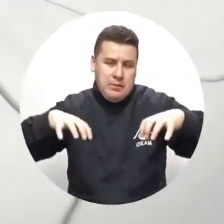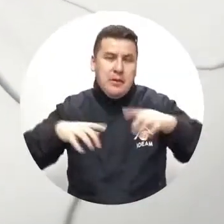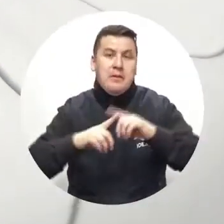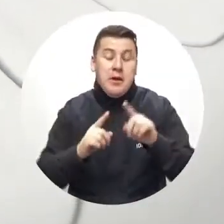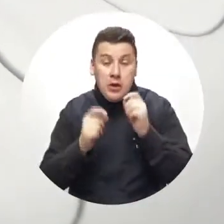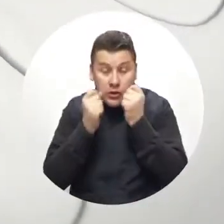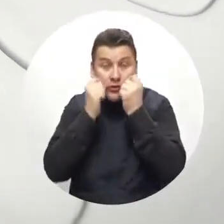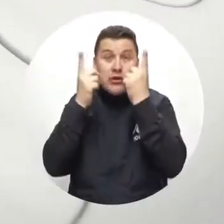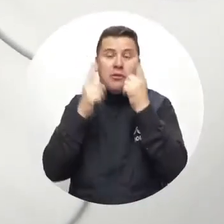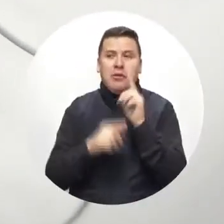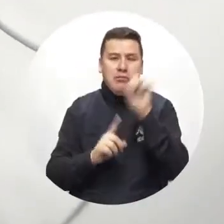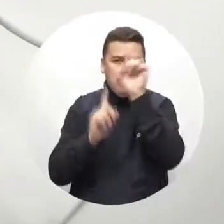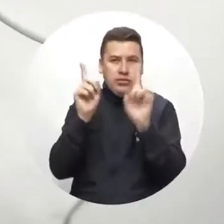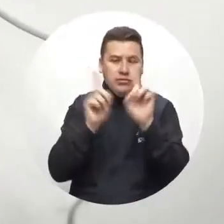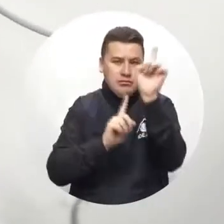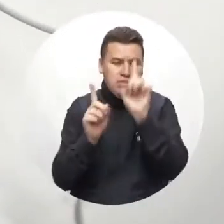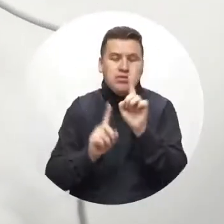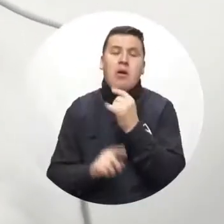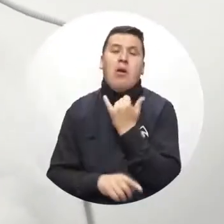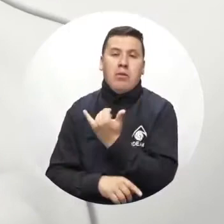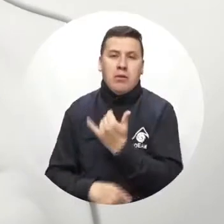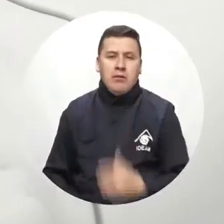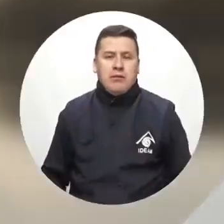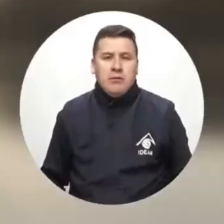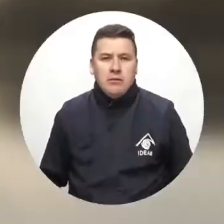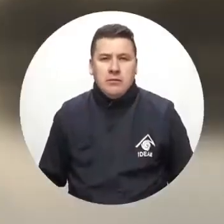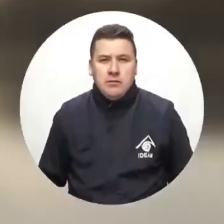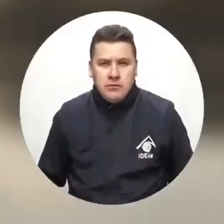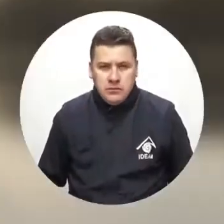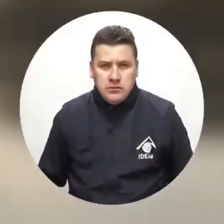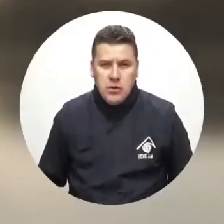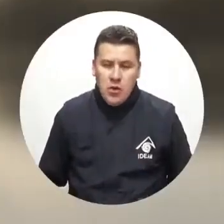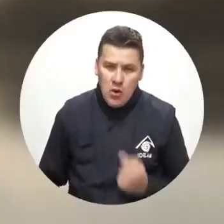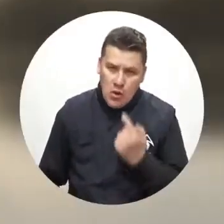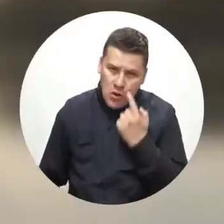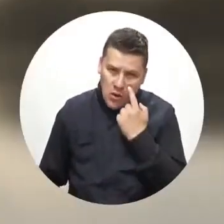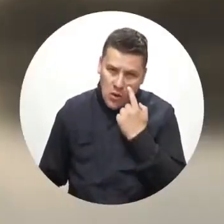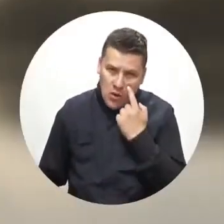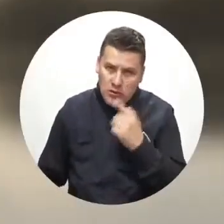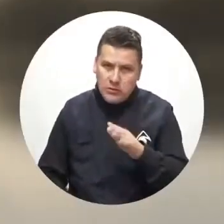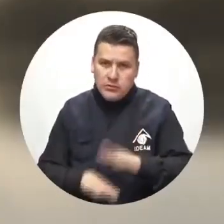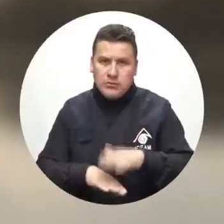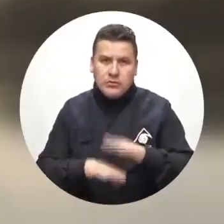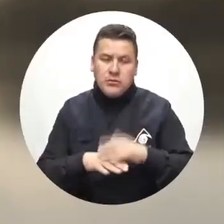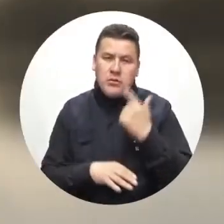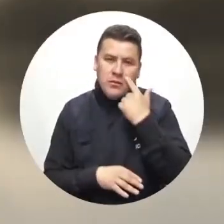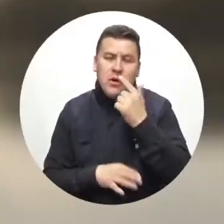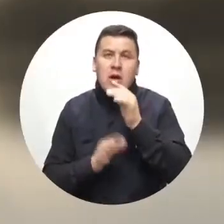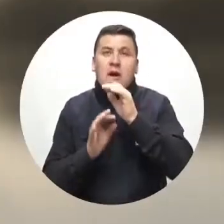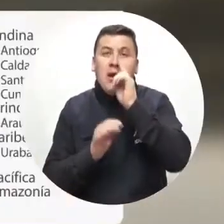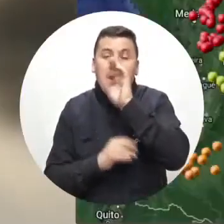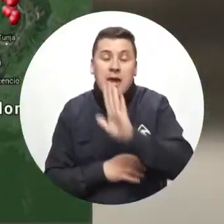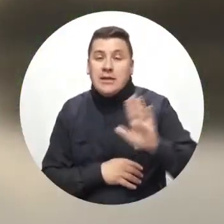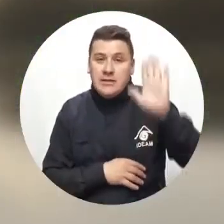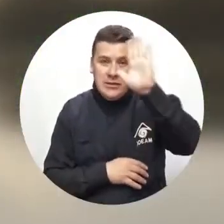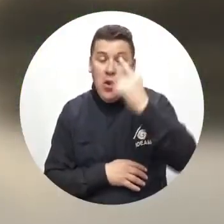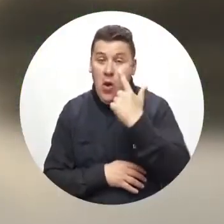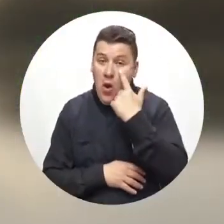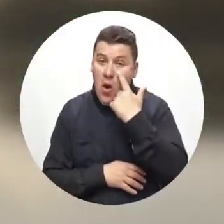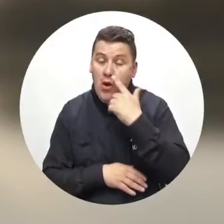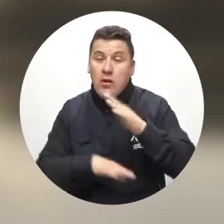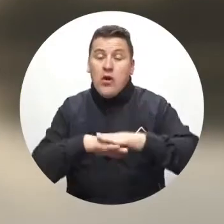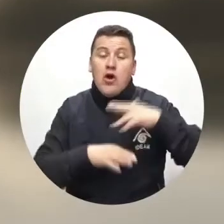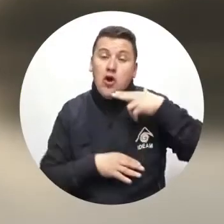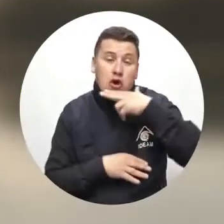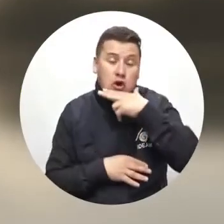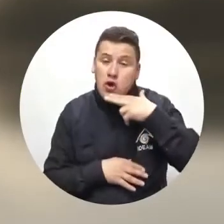serán sorpresa posibles tormentas eléctricas. Mucha atención a las principales alertas a nivel nacional. Alerta